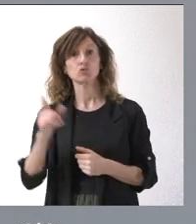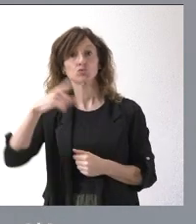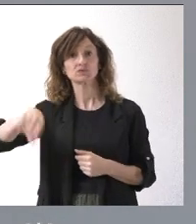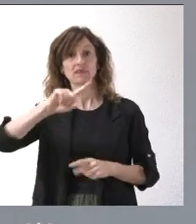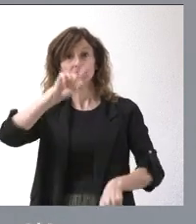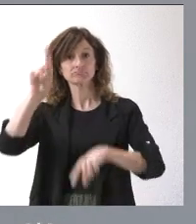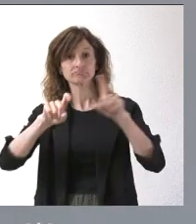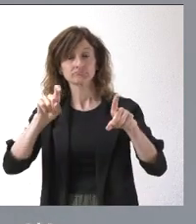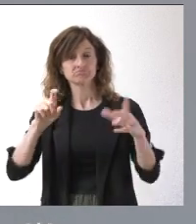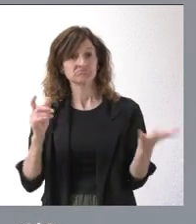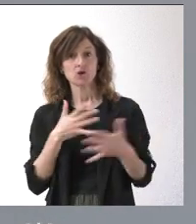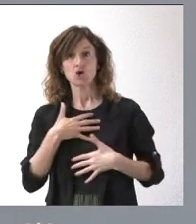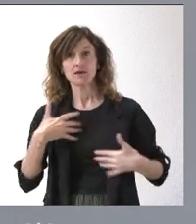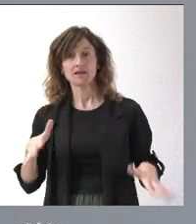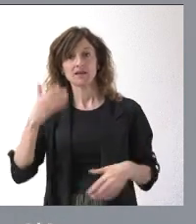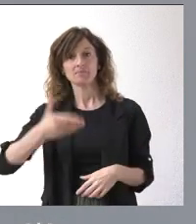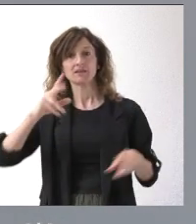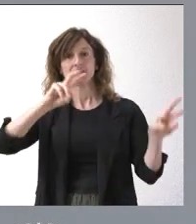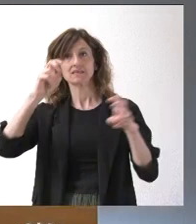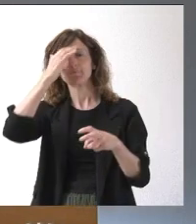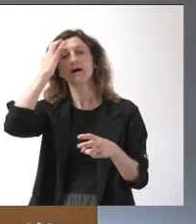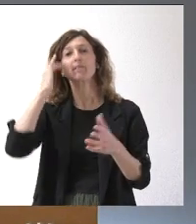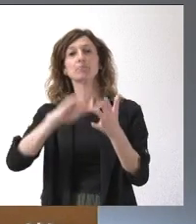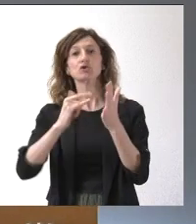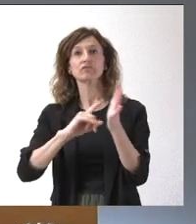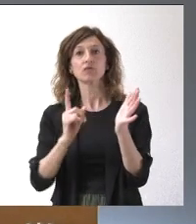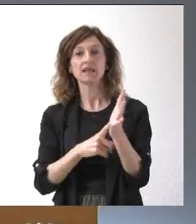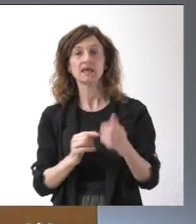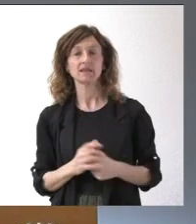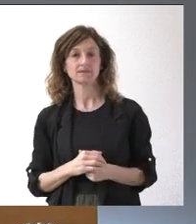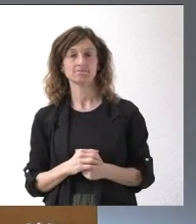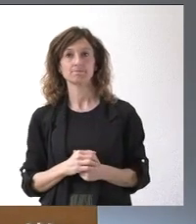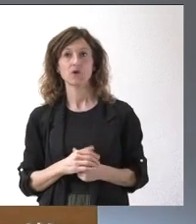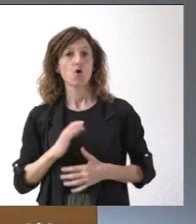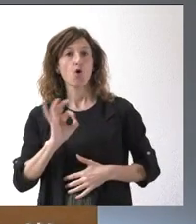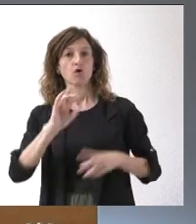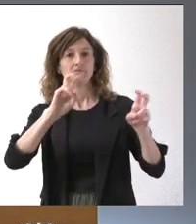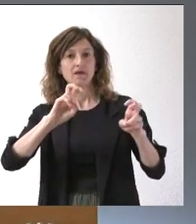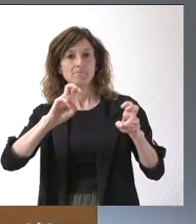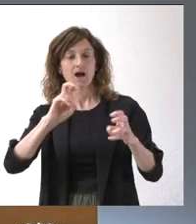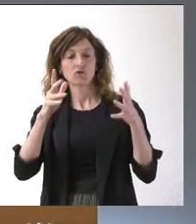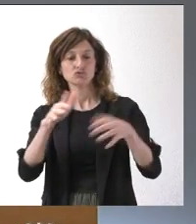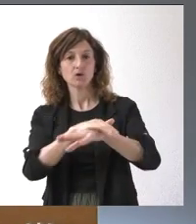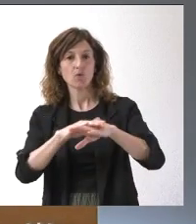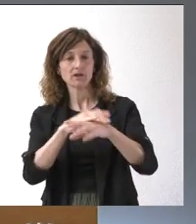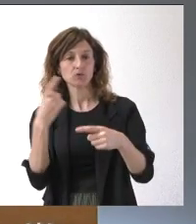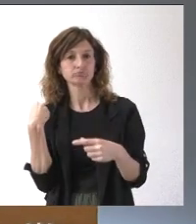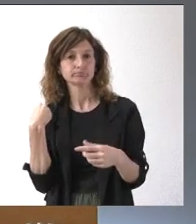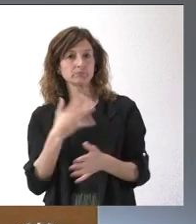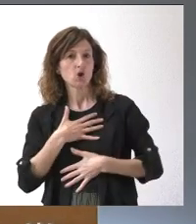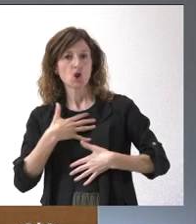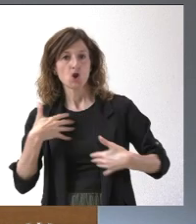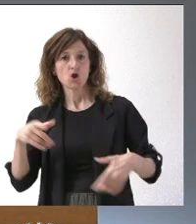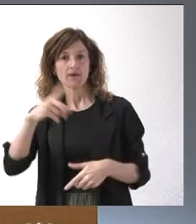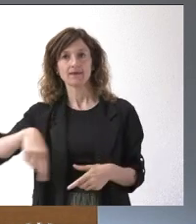esta importante cuestión del proyecto de ley, pero sobre cualquier otro asunto del Consejo de Gobierno, sobre cualquier otra materia que ustedes